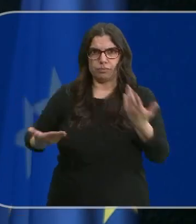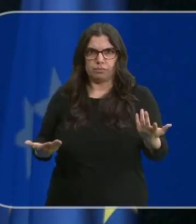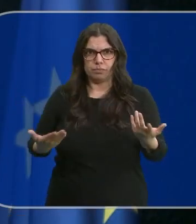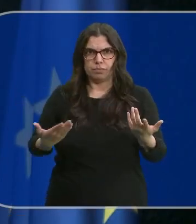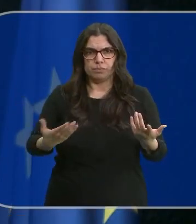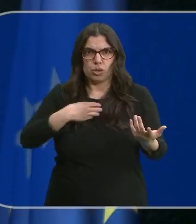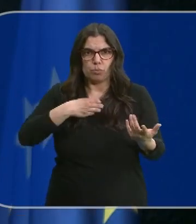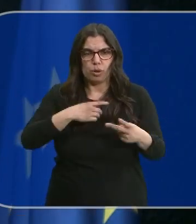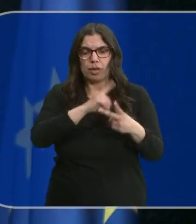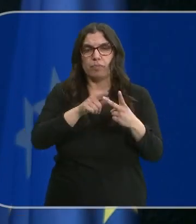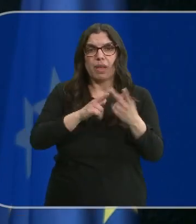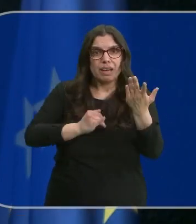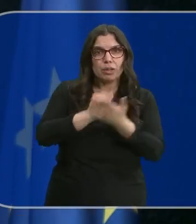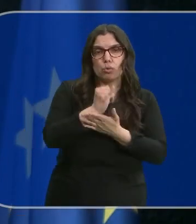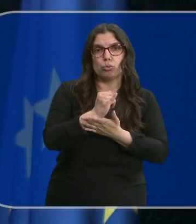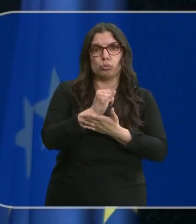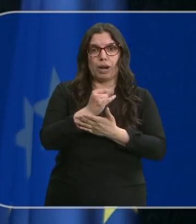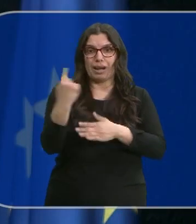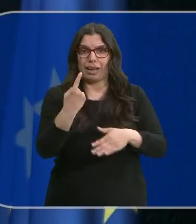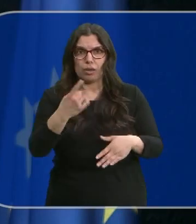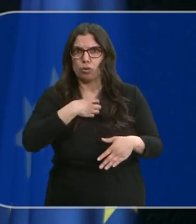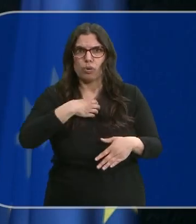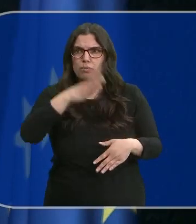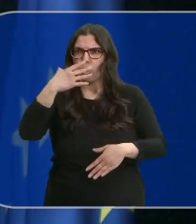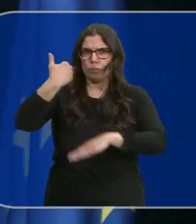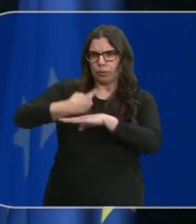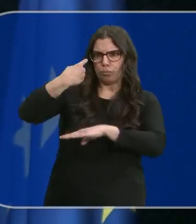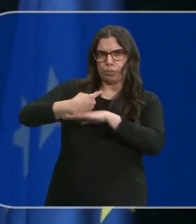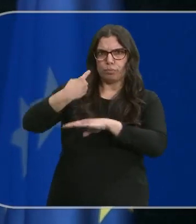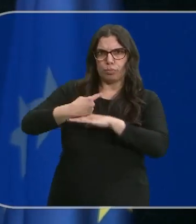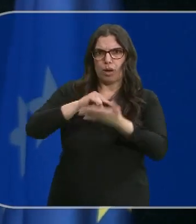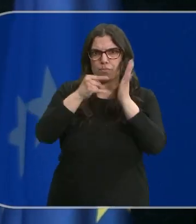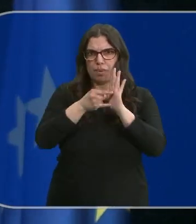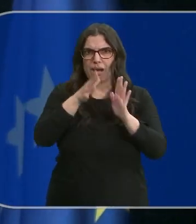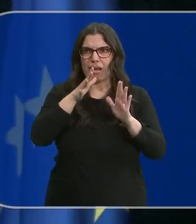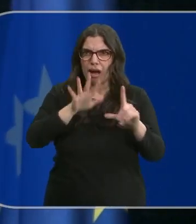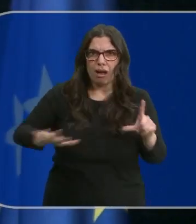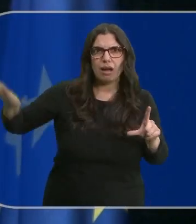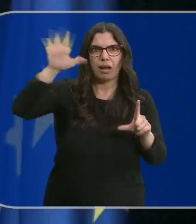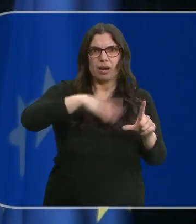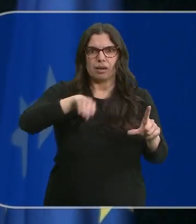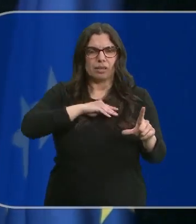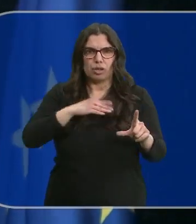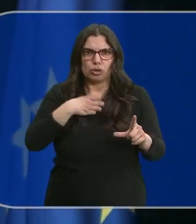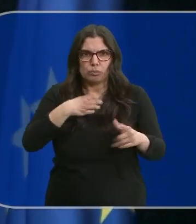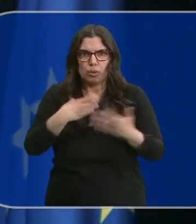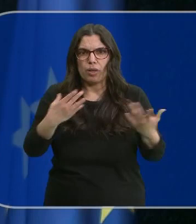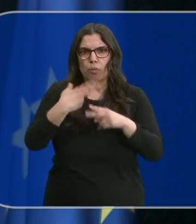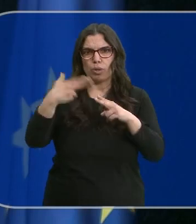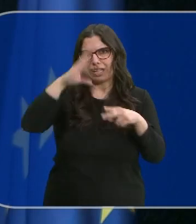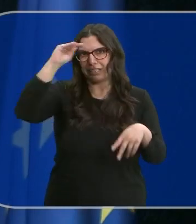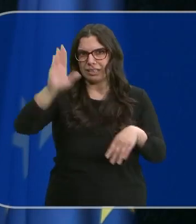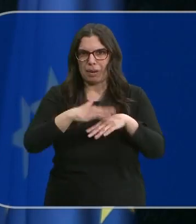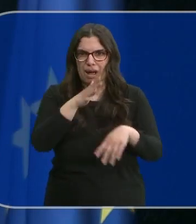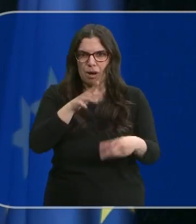fitosanitarios. Se pueda seguir con la agricultura de regadío cuando nos impiden desarrollar un plan hidrológico nacional y políticas inteligentes de